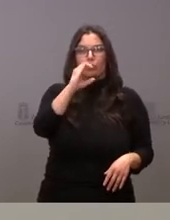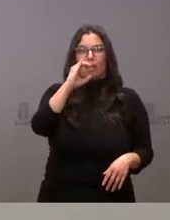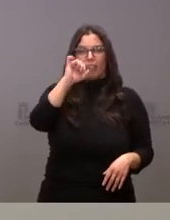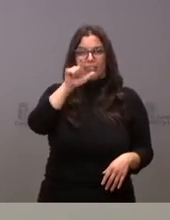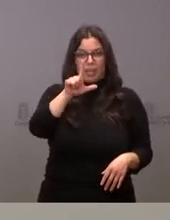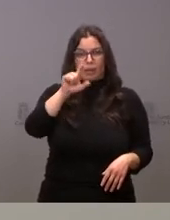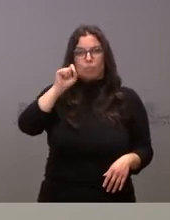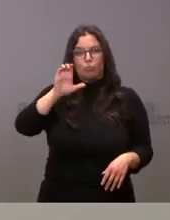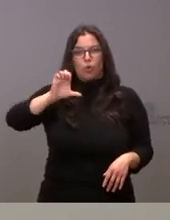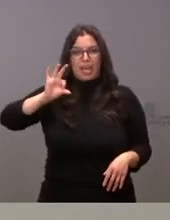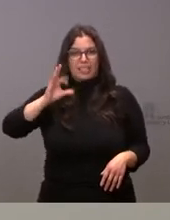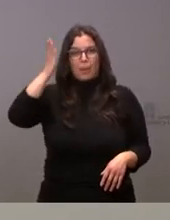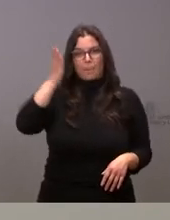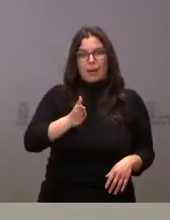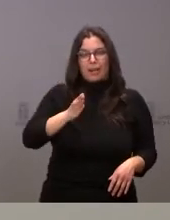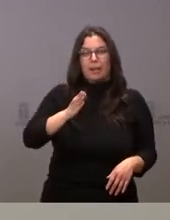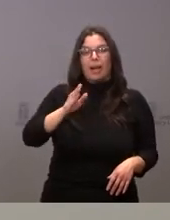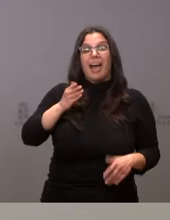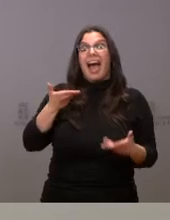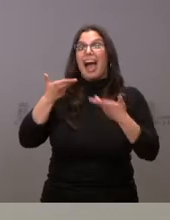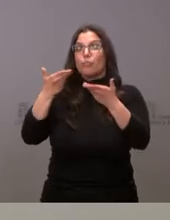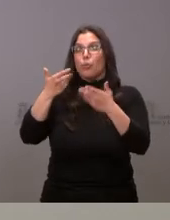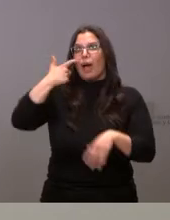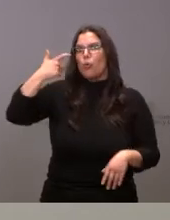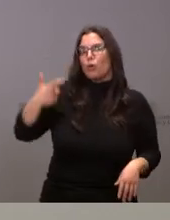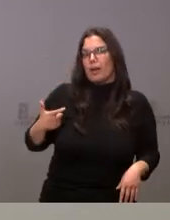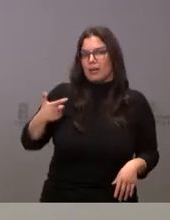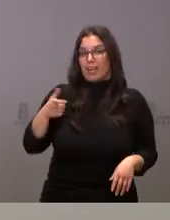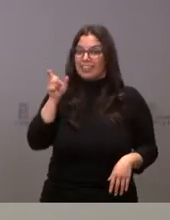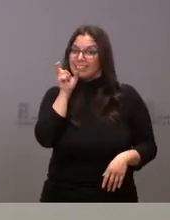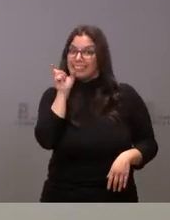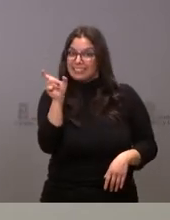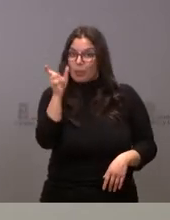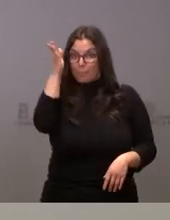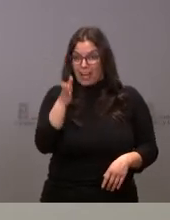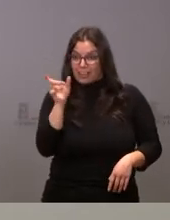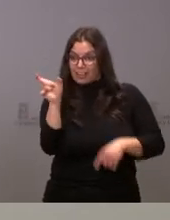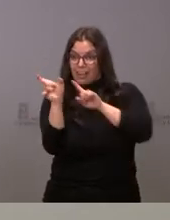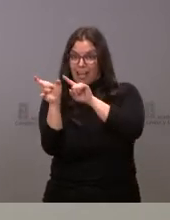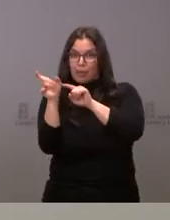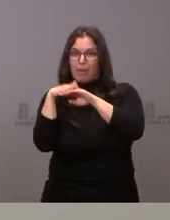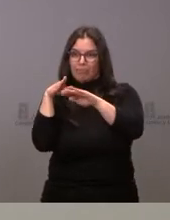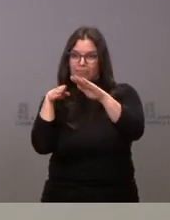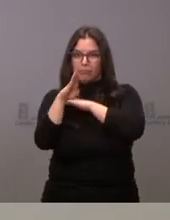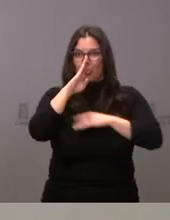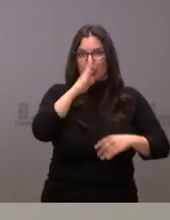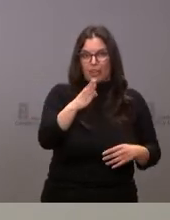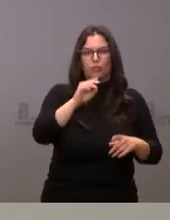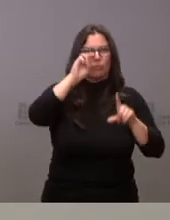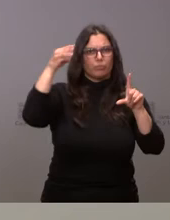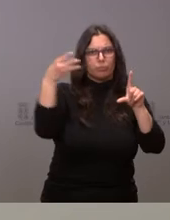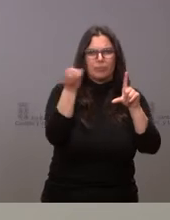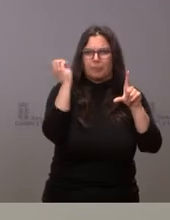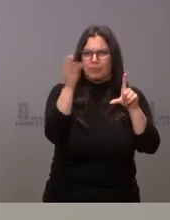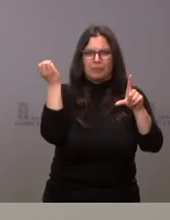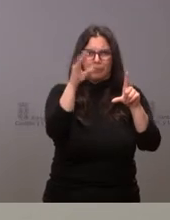.es barra ayuda ucrania Este es el código de acceso a esa página web donde les digo que ya están colgadas en